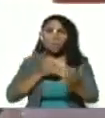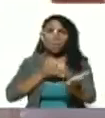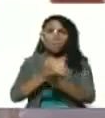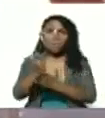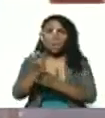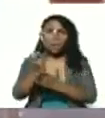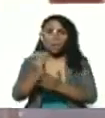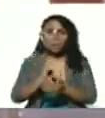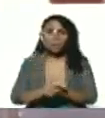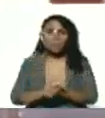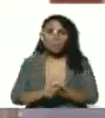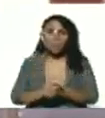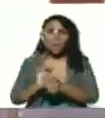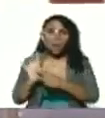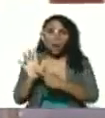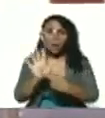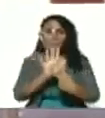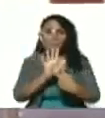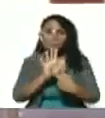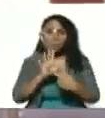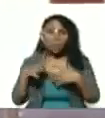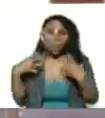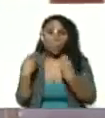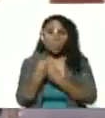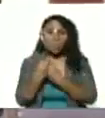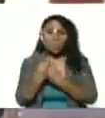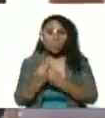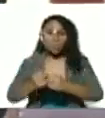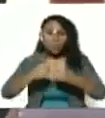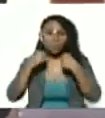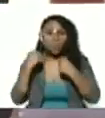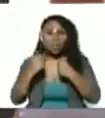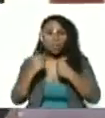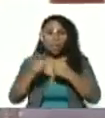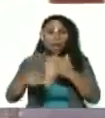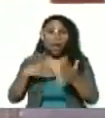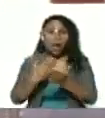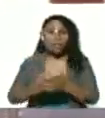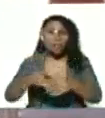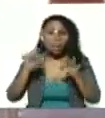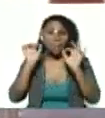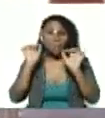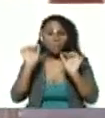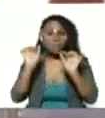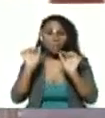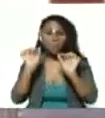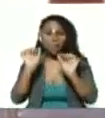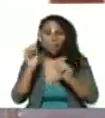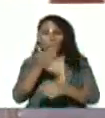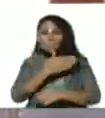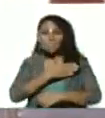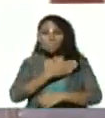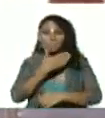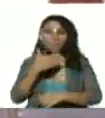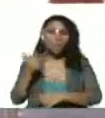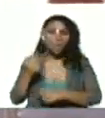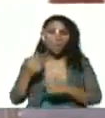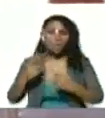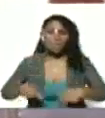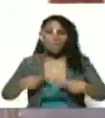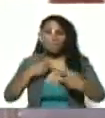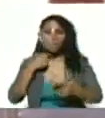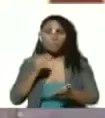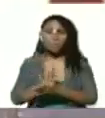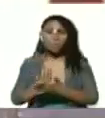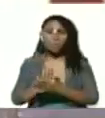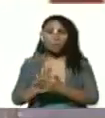con su ejemplo de compañerismo extremo hasta el punto que prefirió dar su vida antes de poner